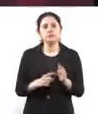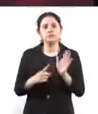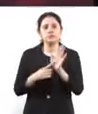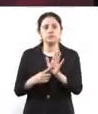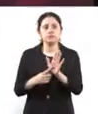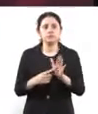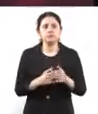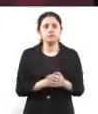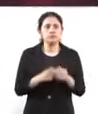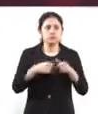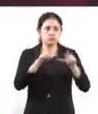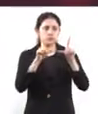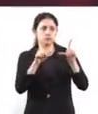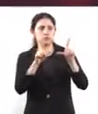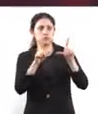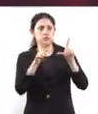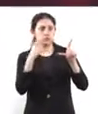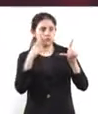Ok.